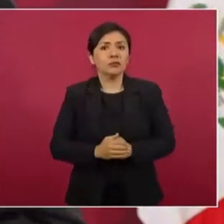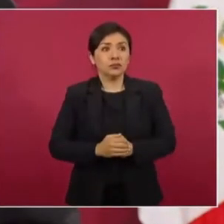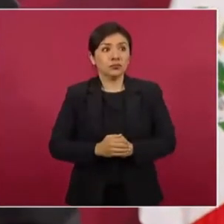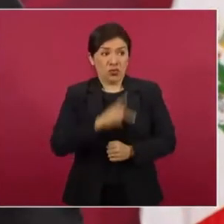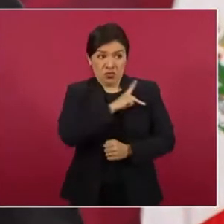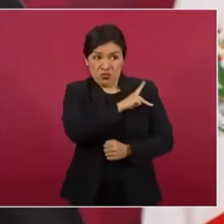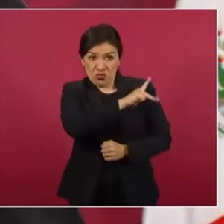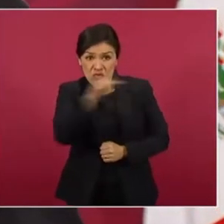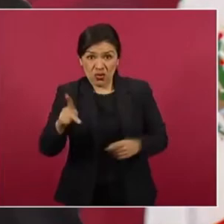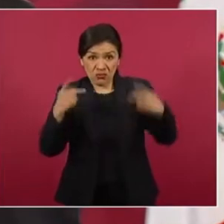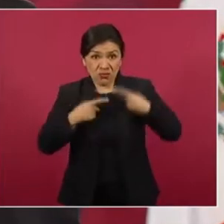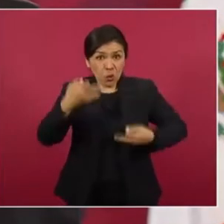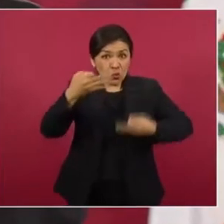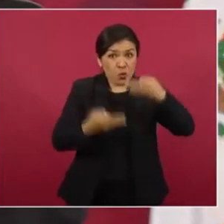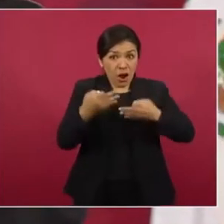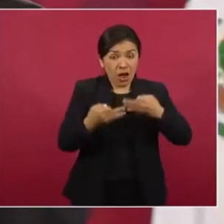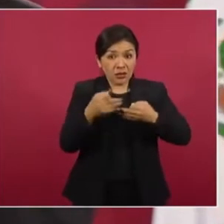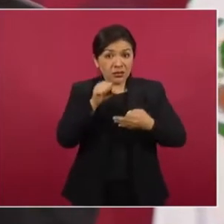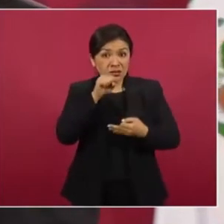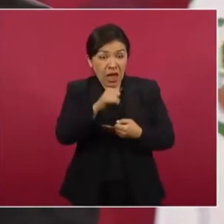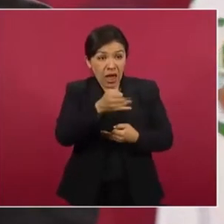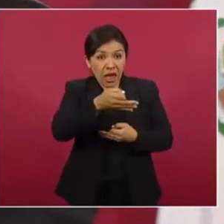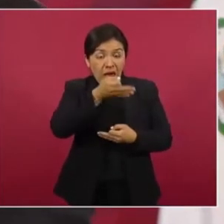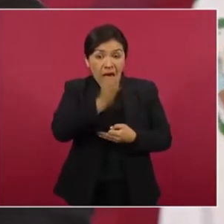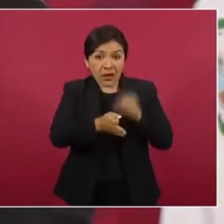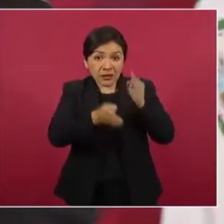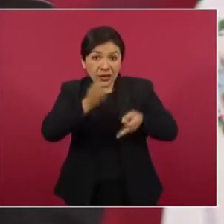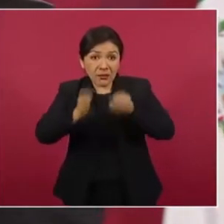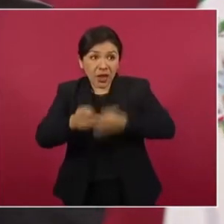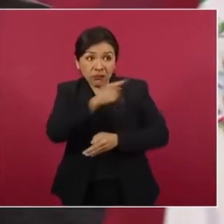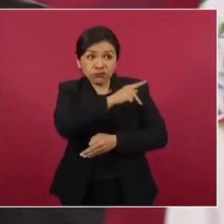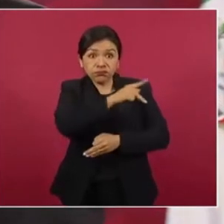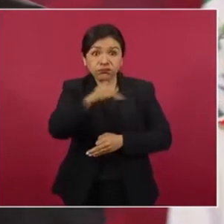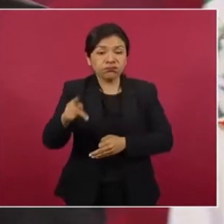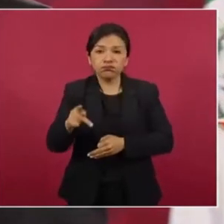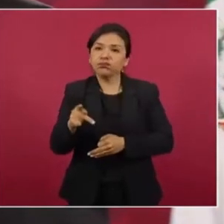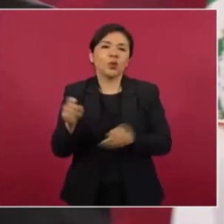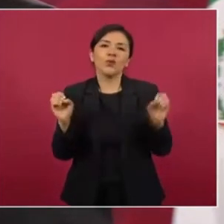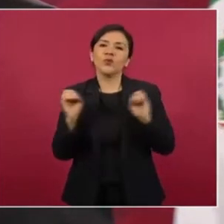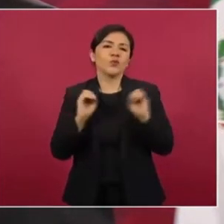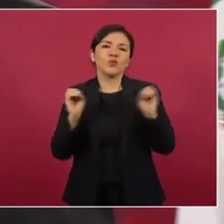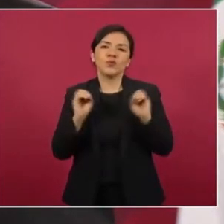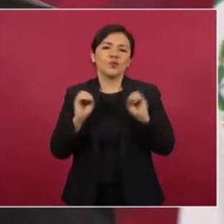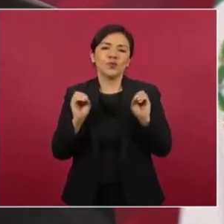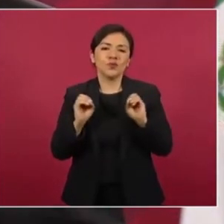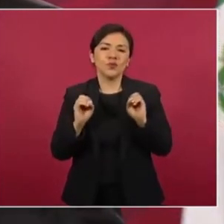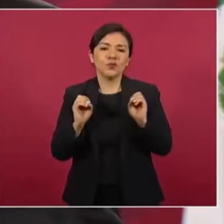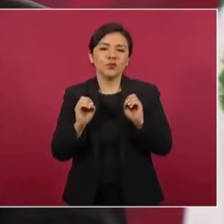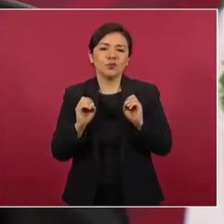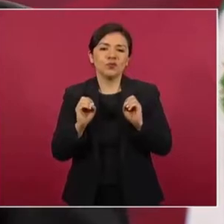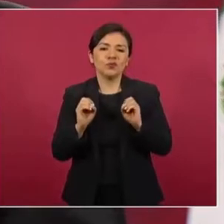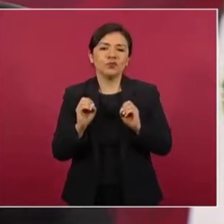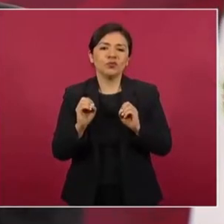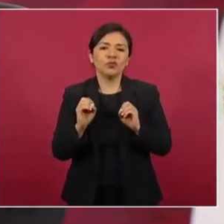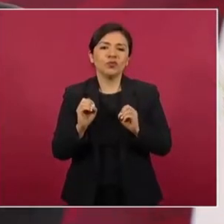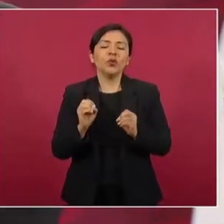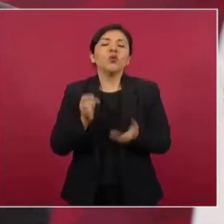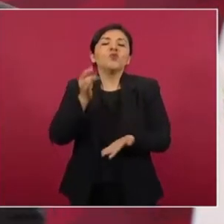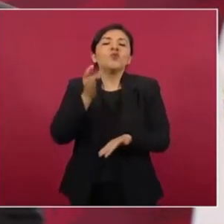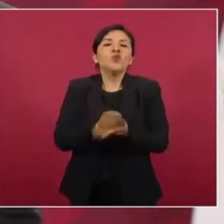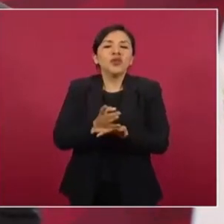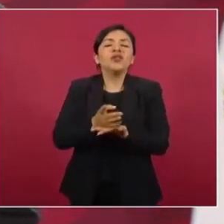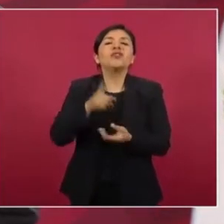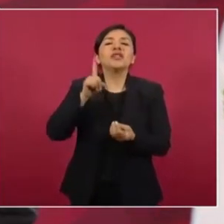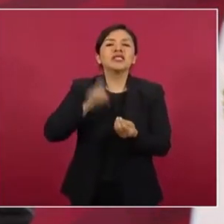todos los ministros, fueron los que